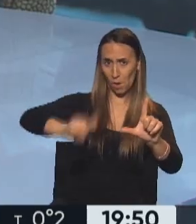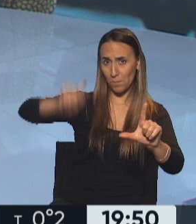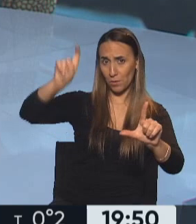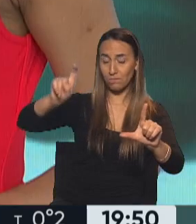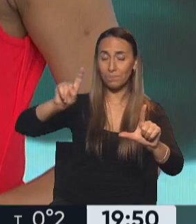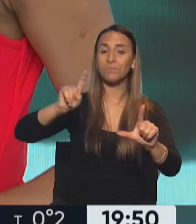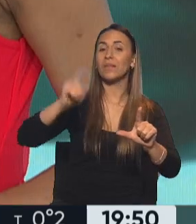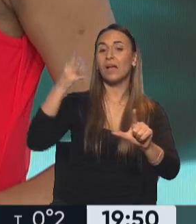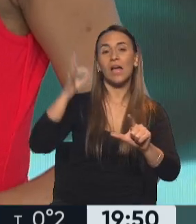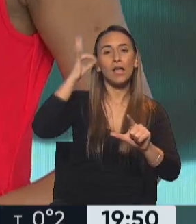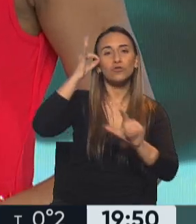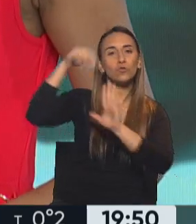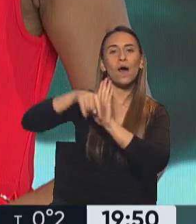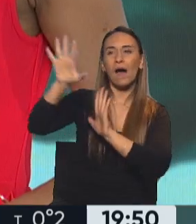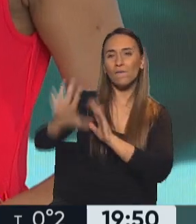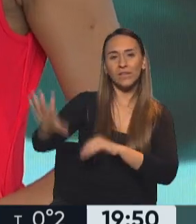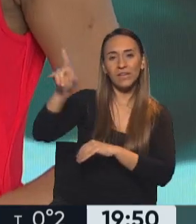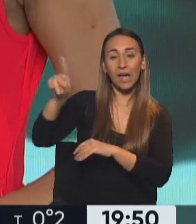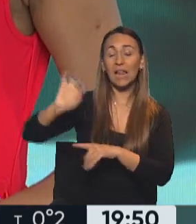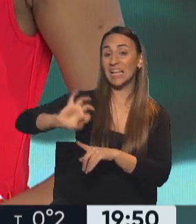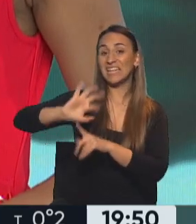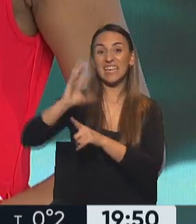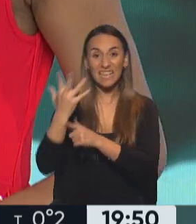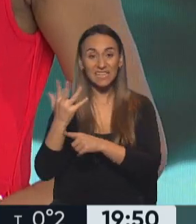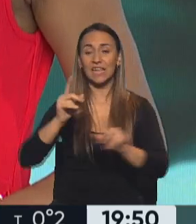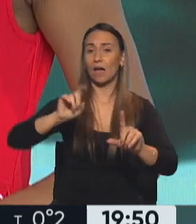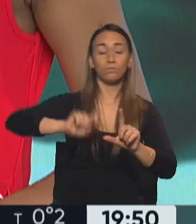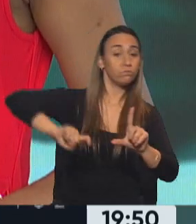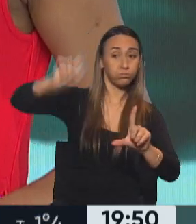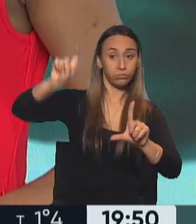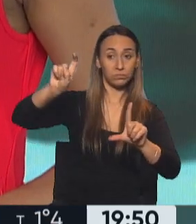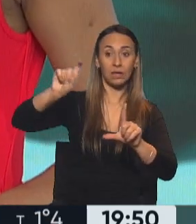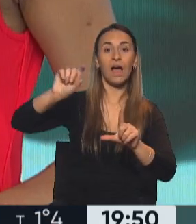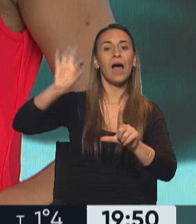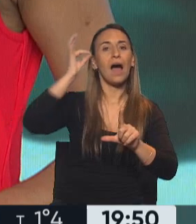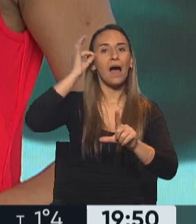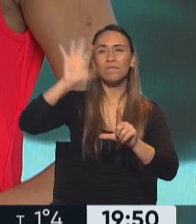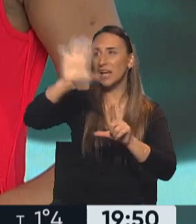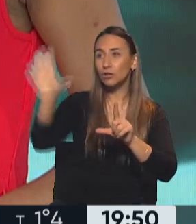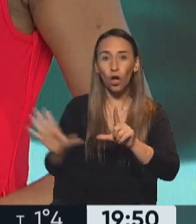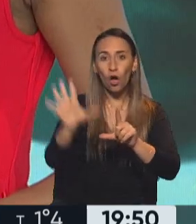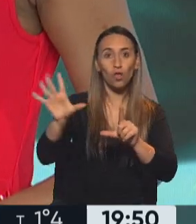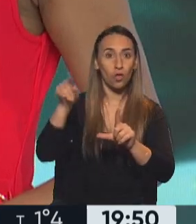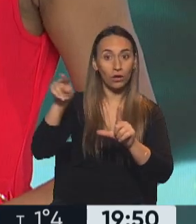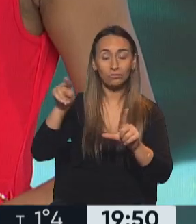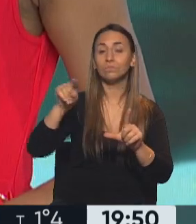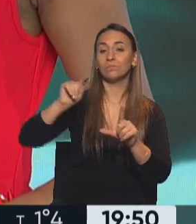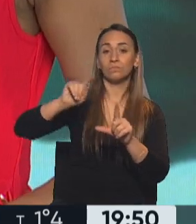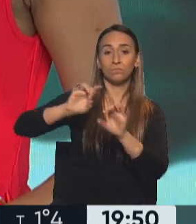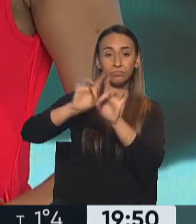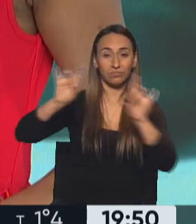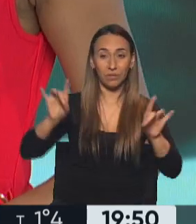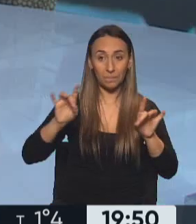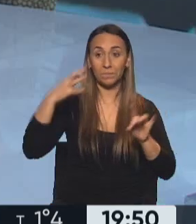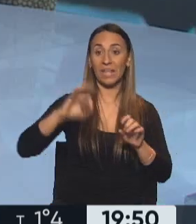pasando en Sudáfrica, que se detecta una quinta ola y que se traduce, por supuesto, en todo África. Tenemos un grafiquito para mostrarle bien claramente que es